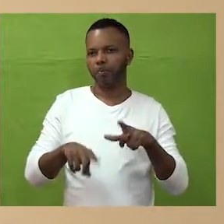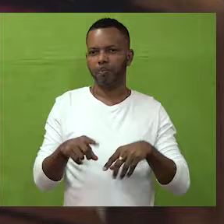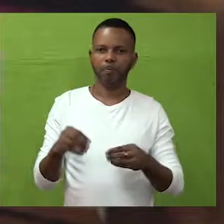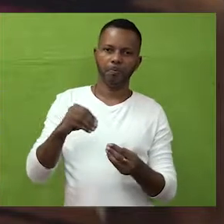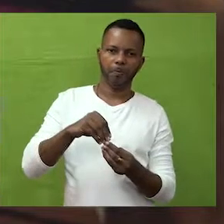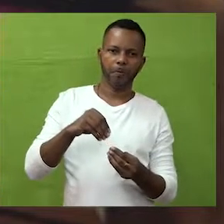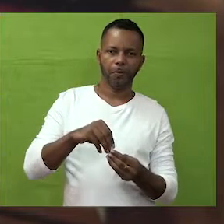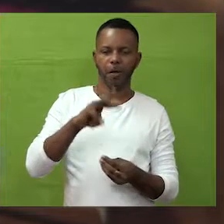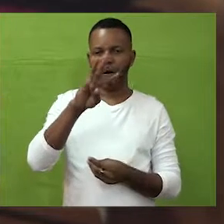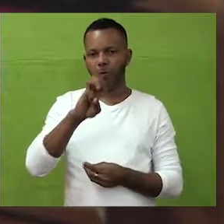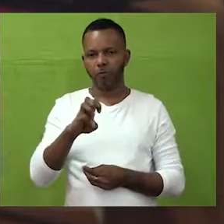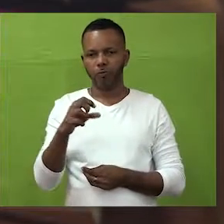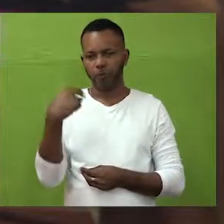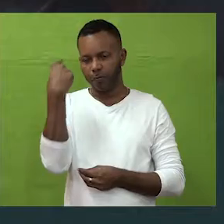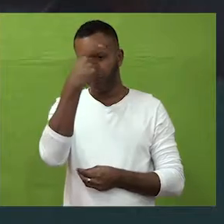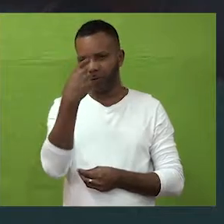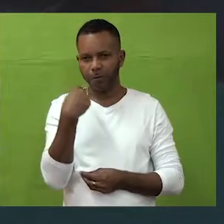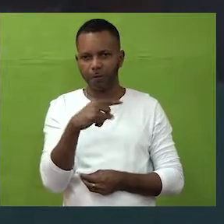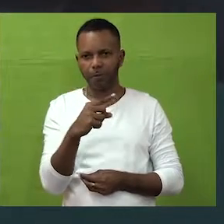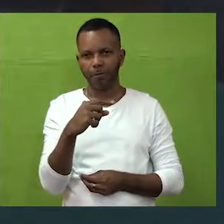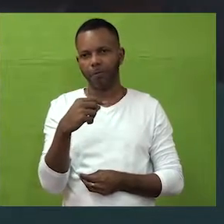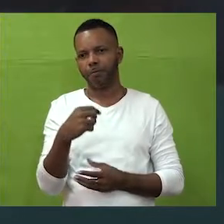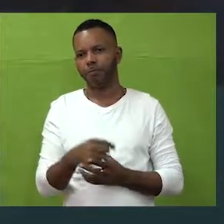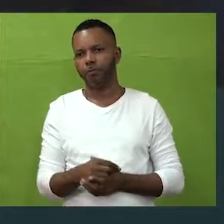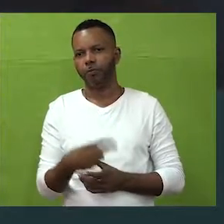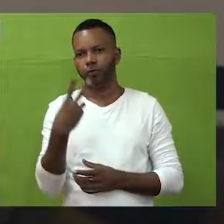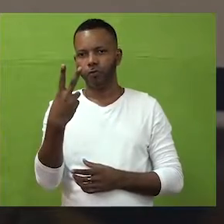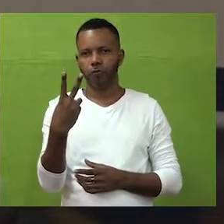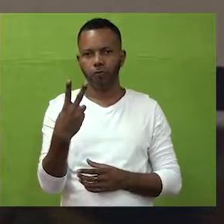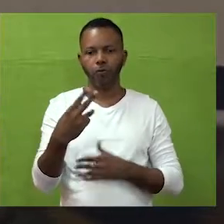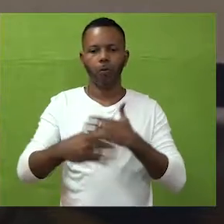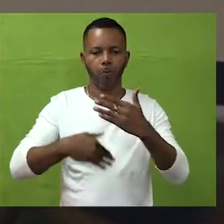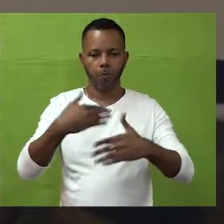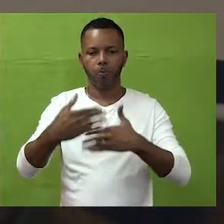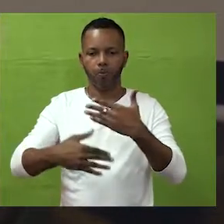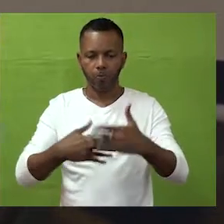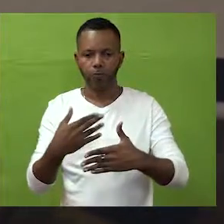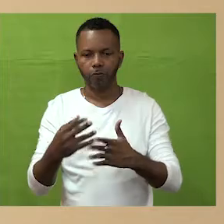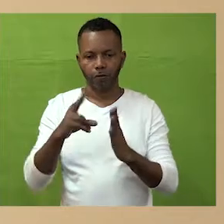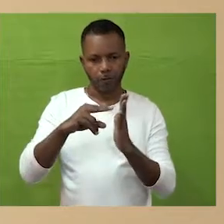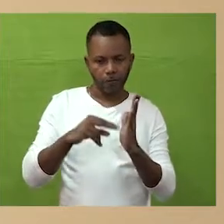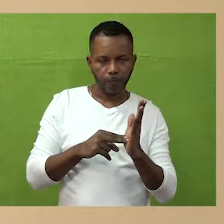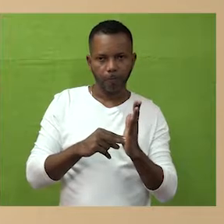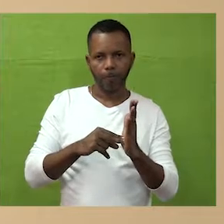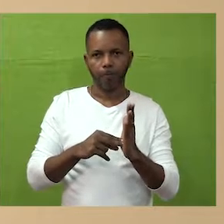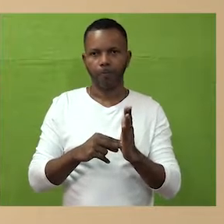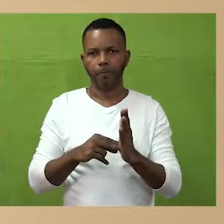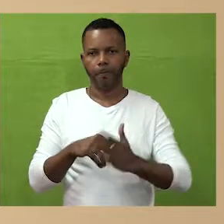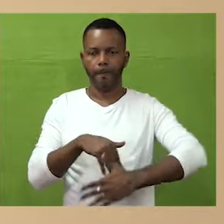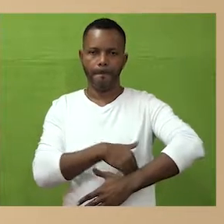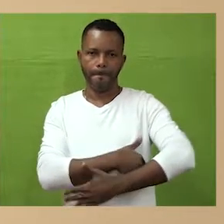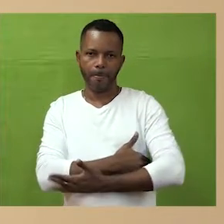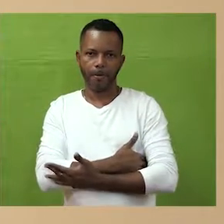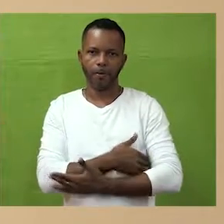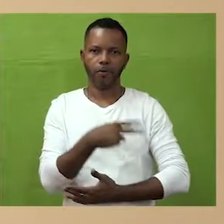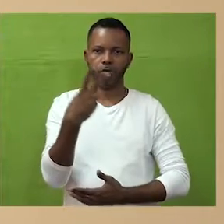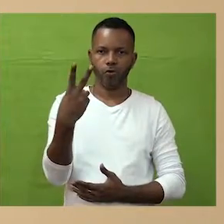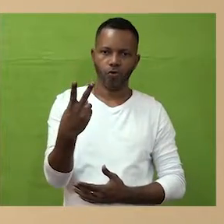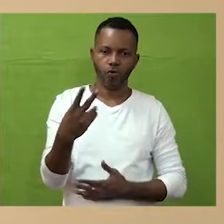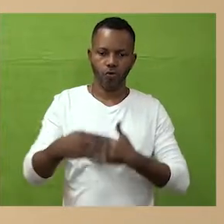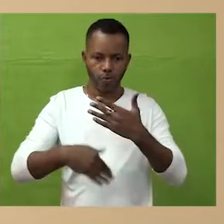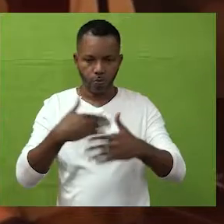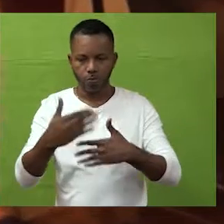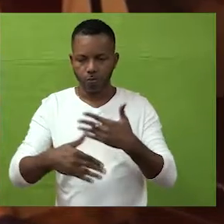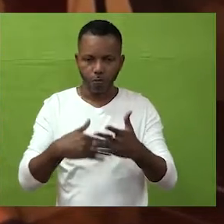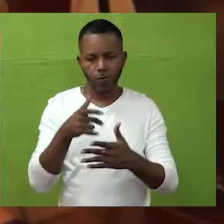terminarla en un plazo de máximo hasta el 8 de septiembre lleva varias etapas. Dos procesos de revisión por parte del